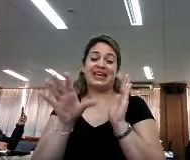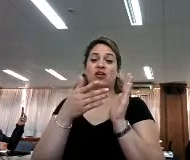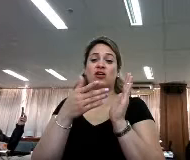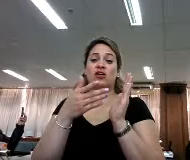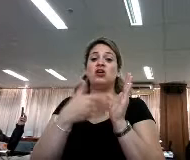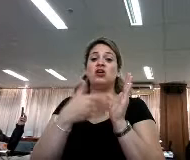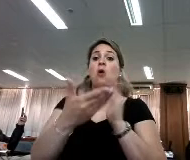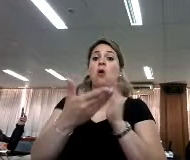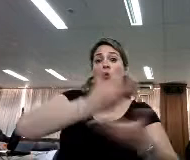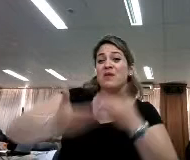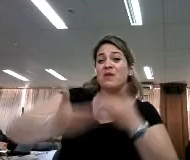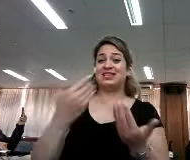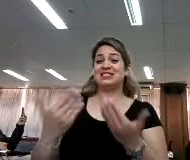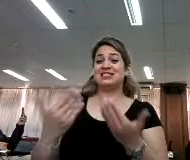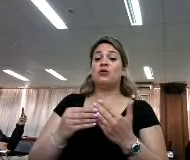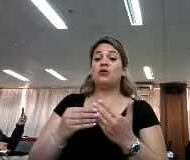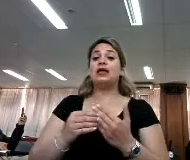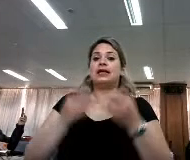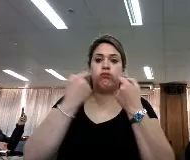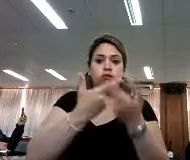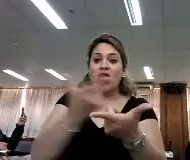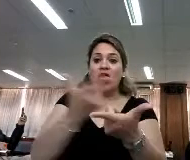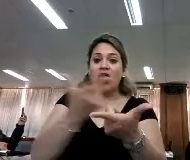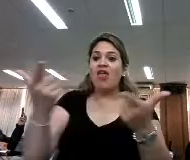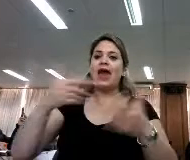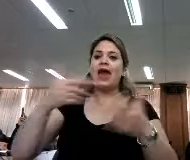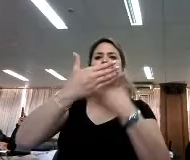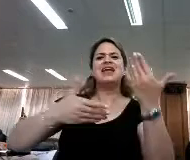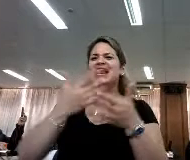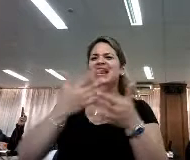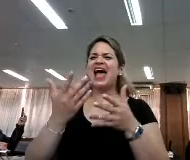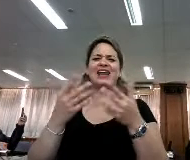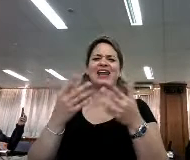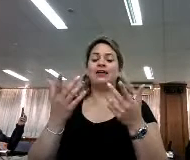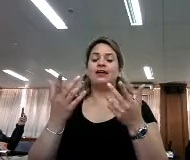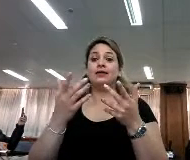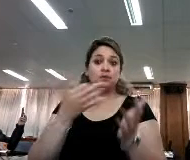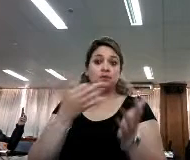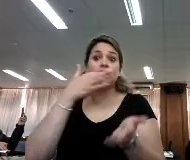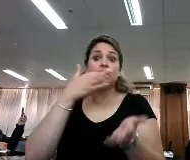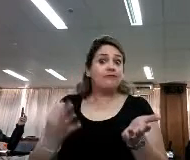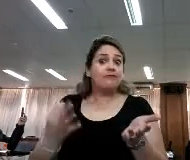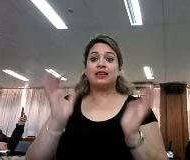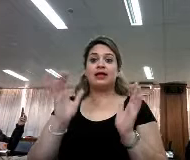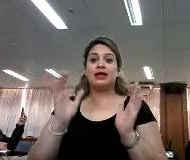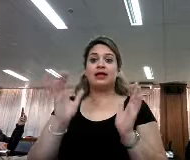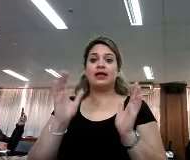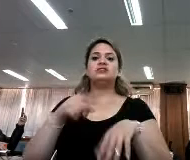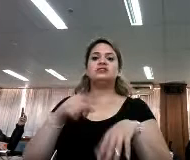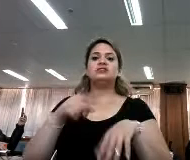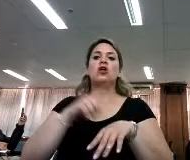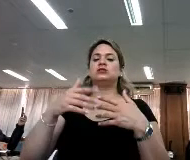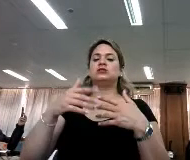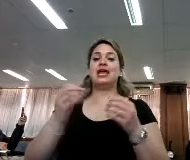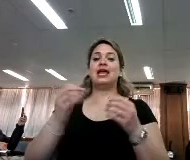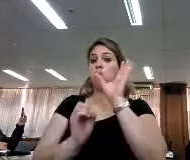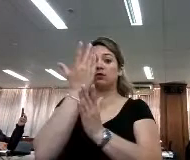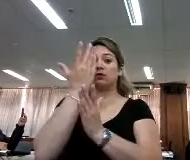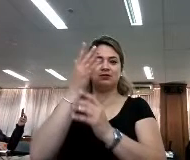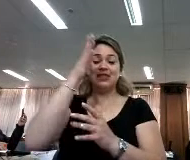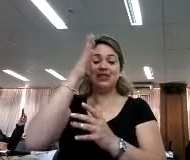compartir, que se pueden distribuir, que se pueden mezclar, remezclar, o sea, de verdad, estamos viviendo en una vorágina de creación